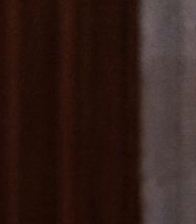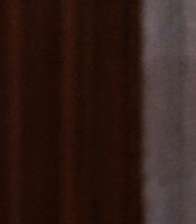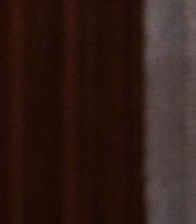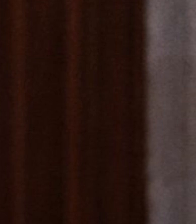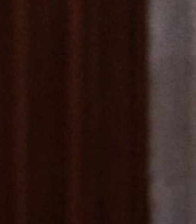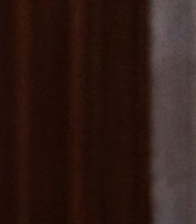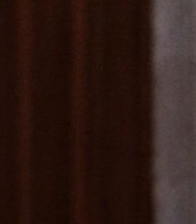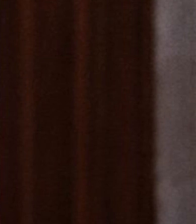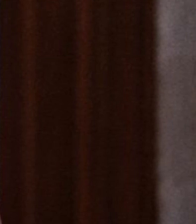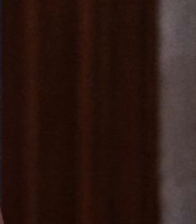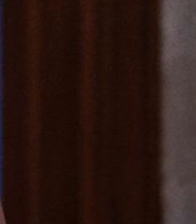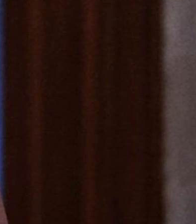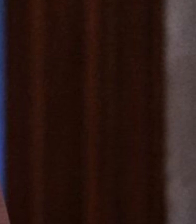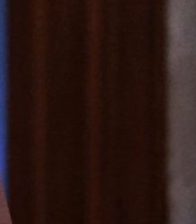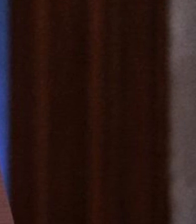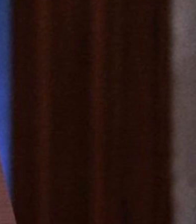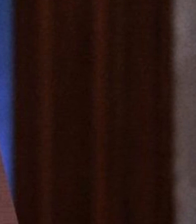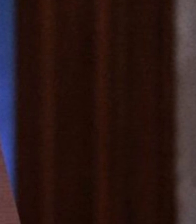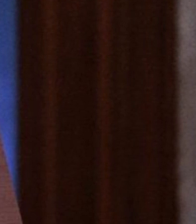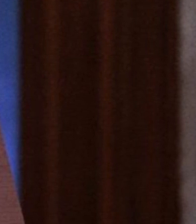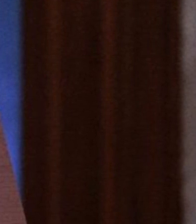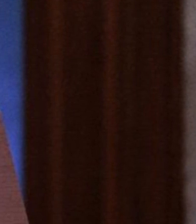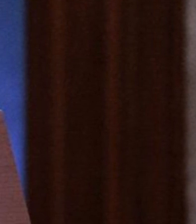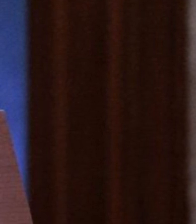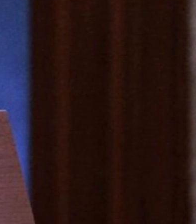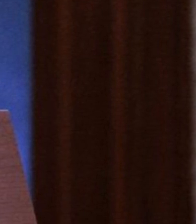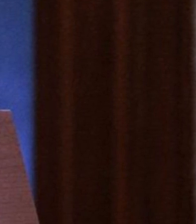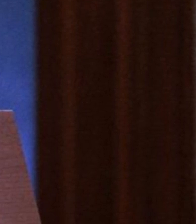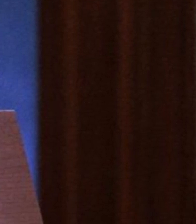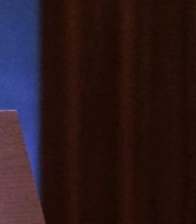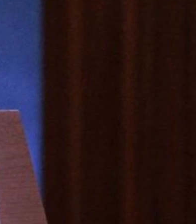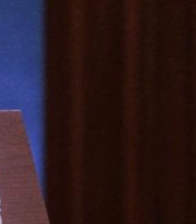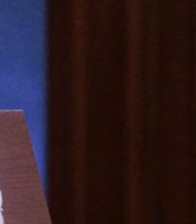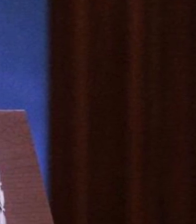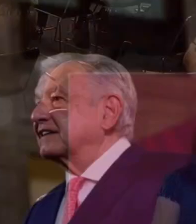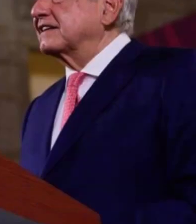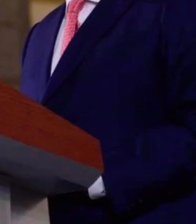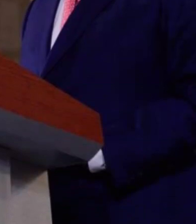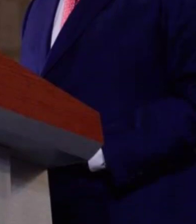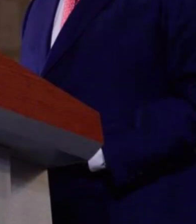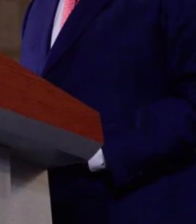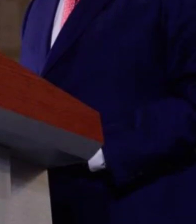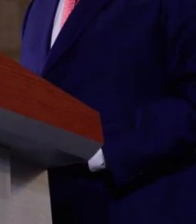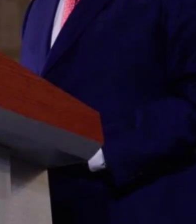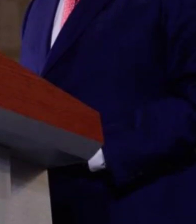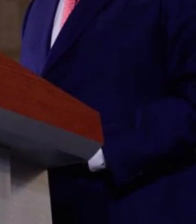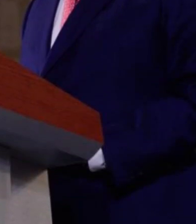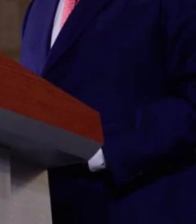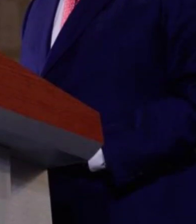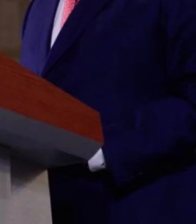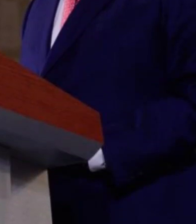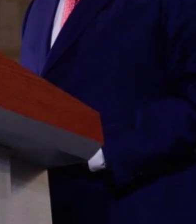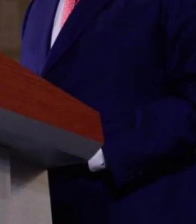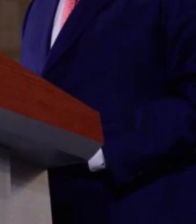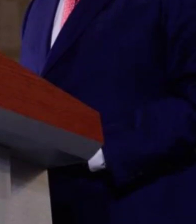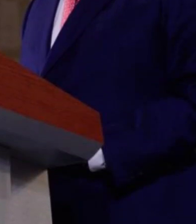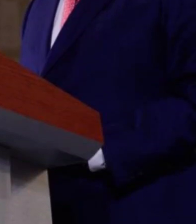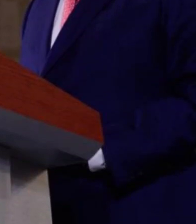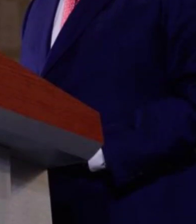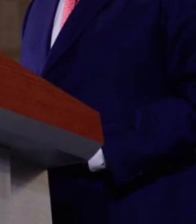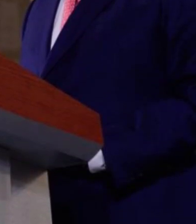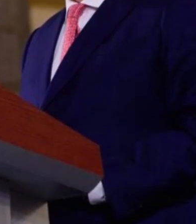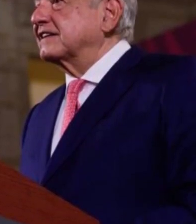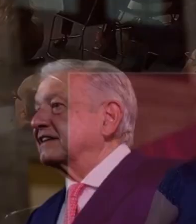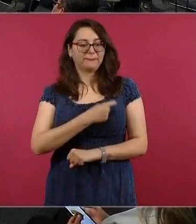Agradecer mucho a todo el equipo que está construyendo este sistema de